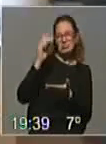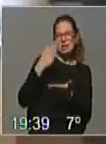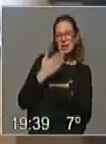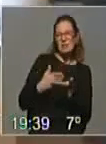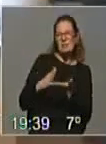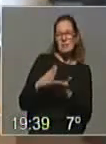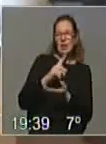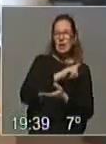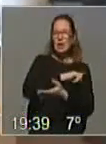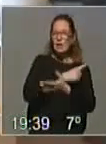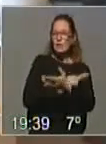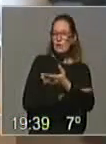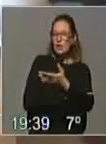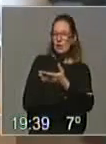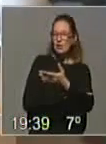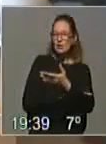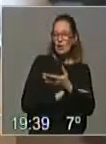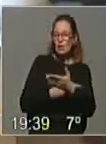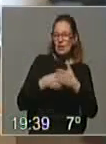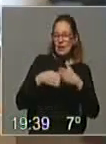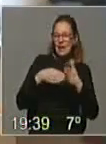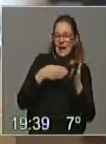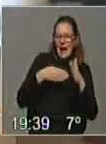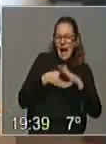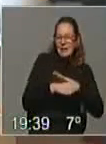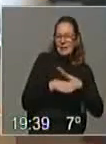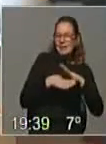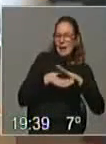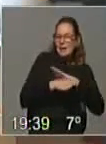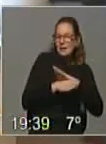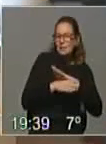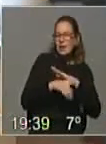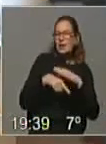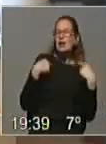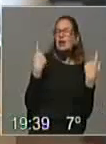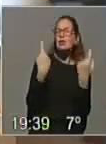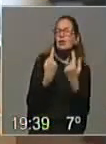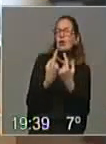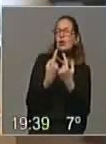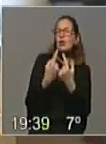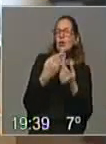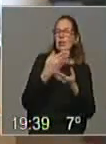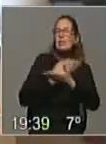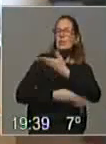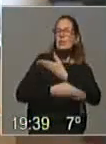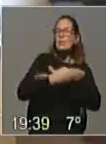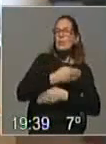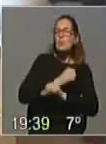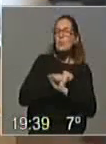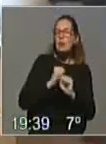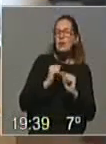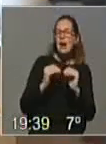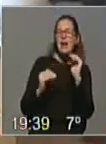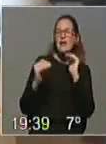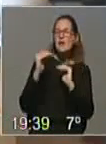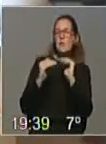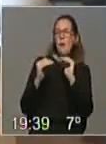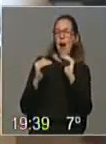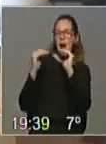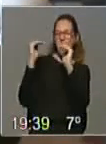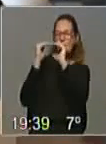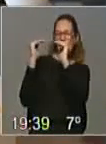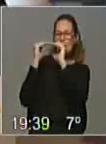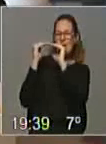El esforzo de adaptación hay que hacerlo en la accesibilidad, en que el público con diversidad funcional pueda acceder en igualdad de condiciones a